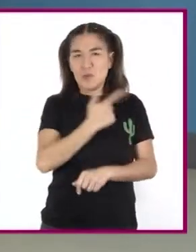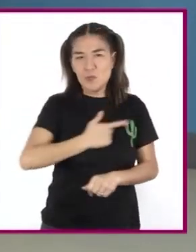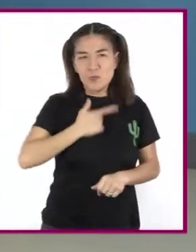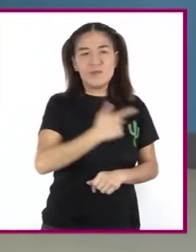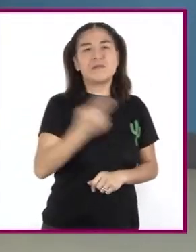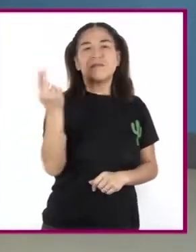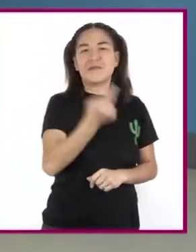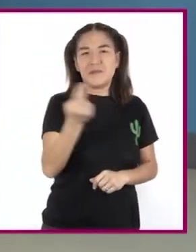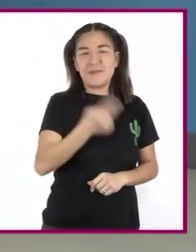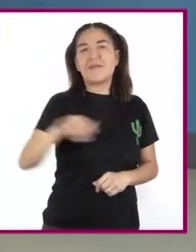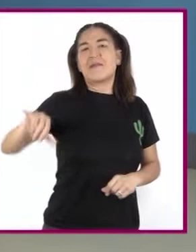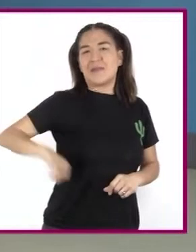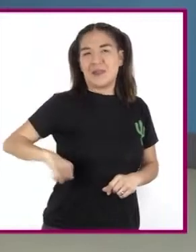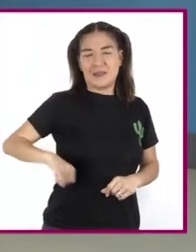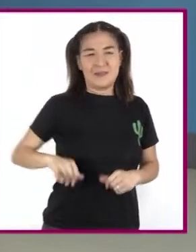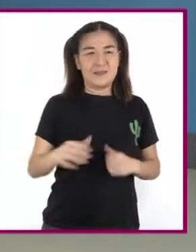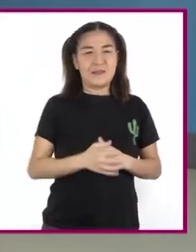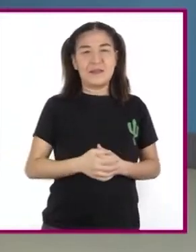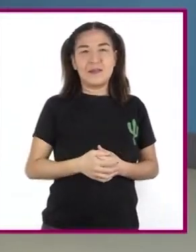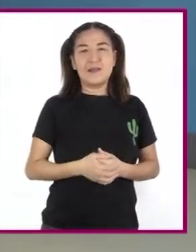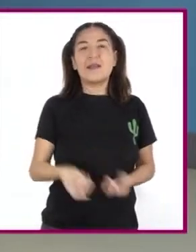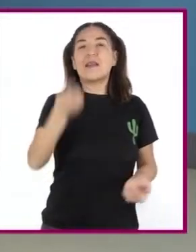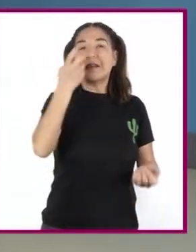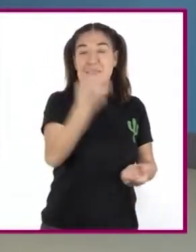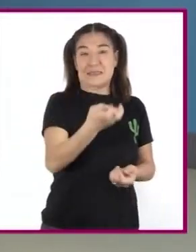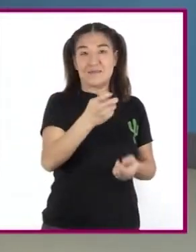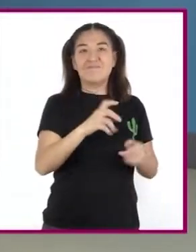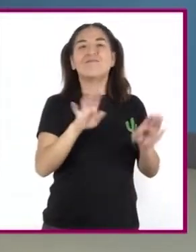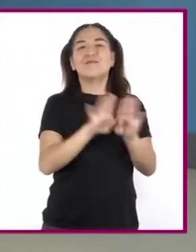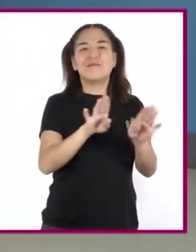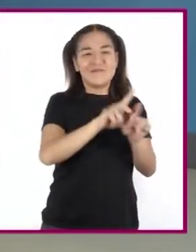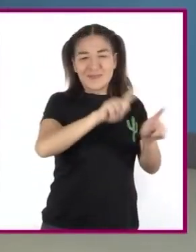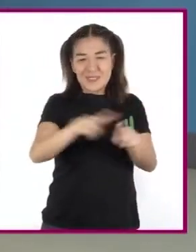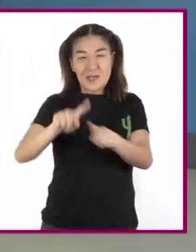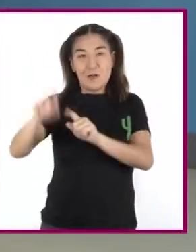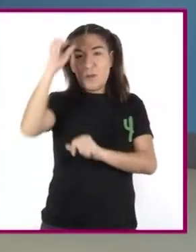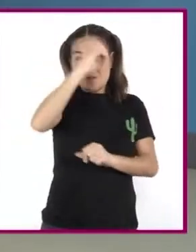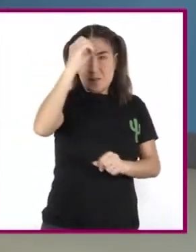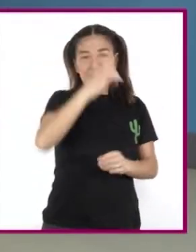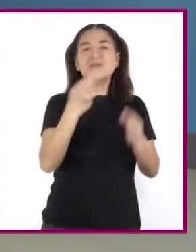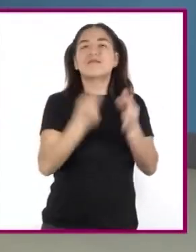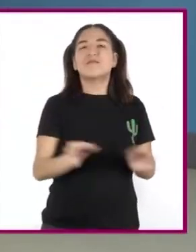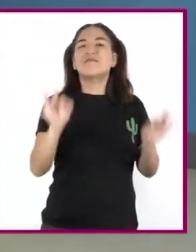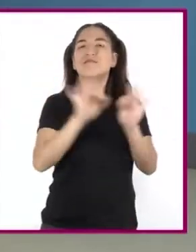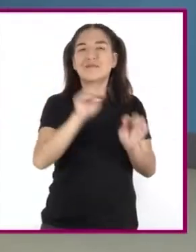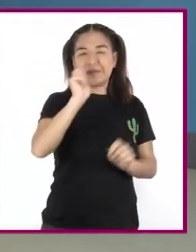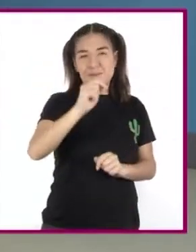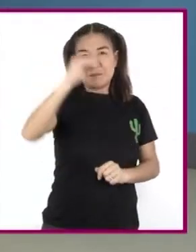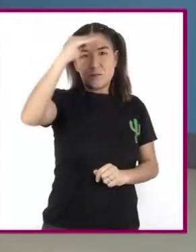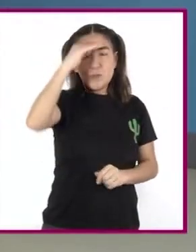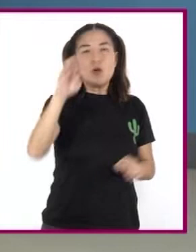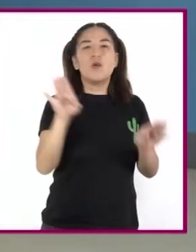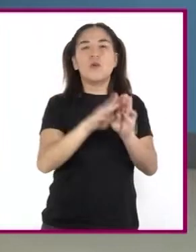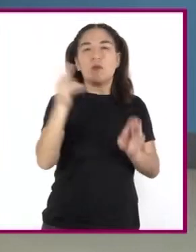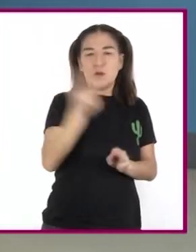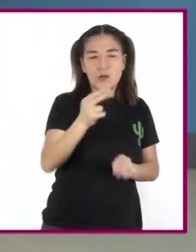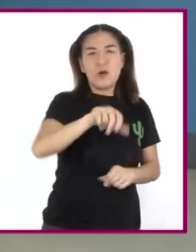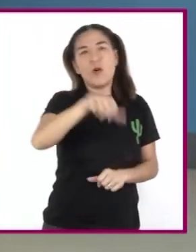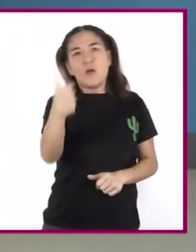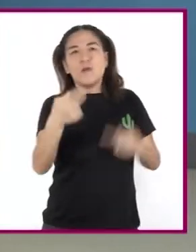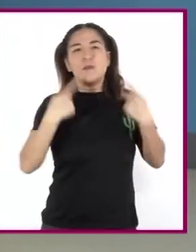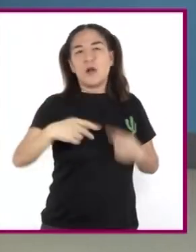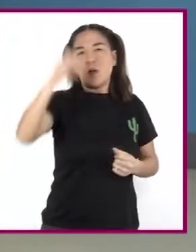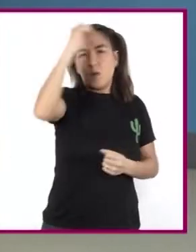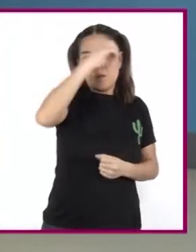necesidades e intereses. Ante esas diferencias, es importante considerar las necesidades y opiniones de los demás,